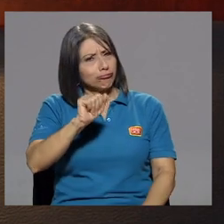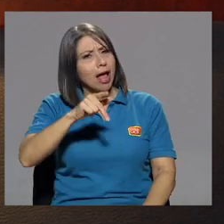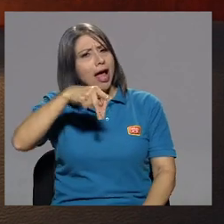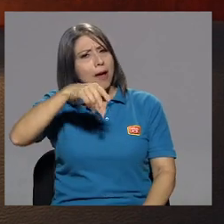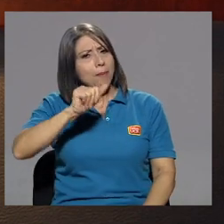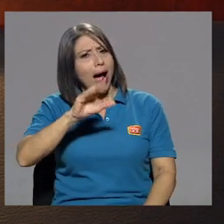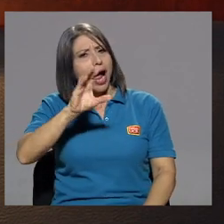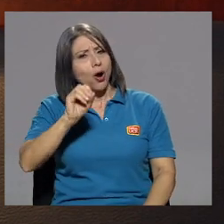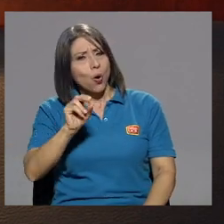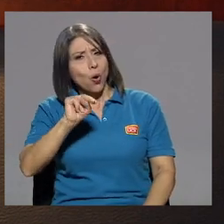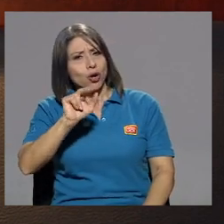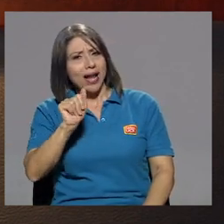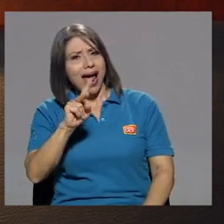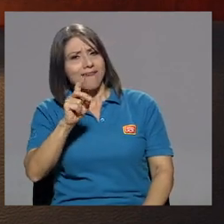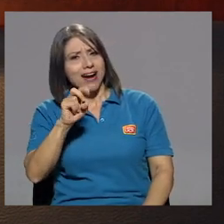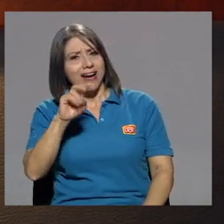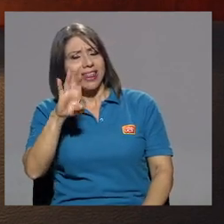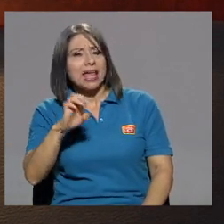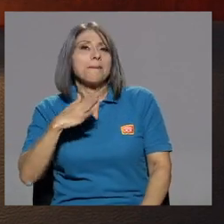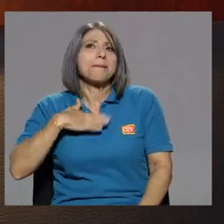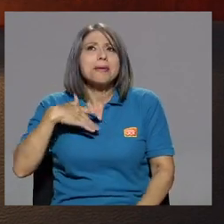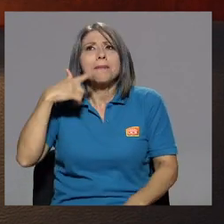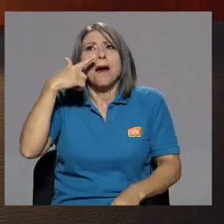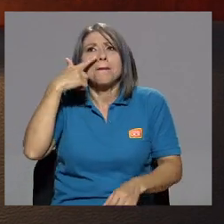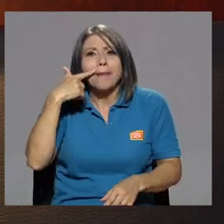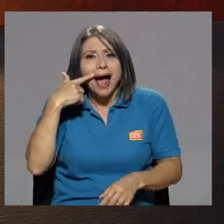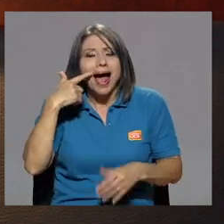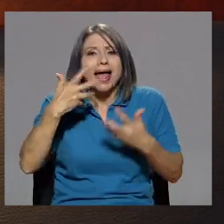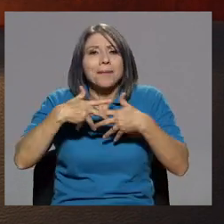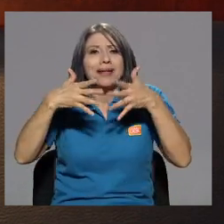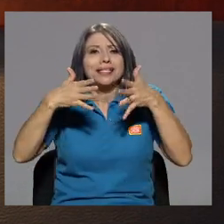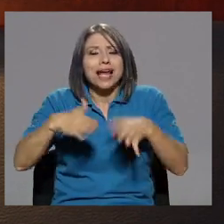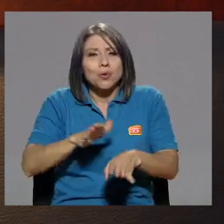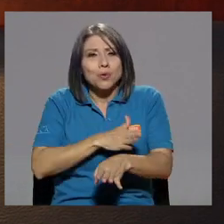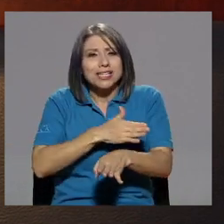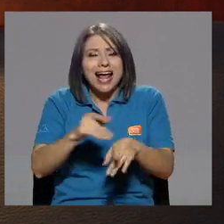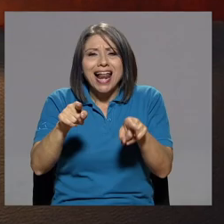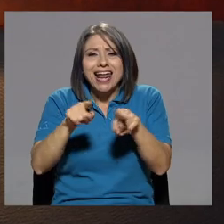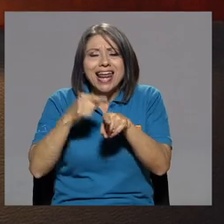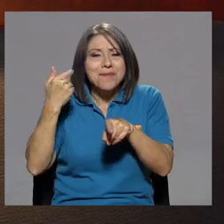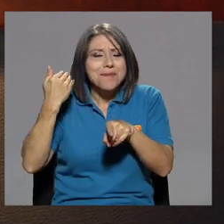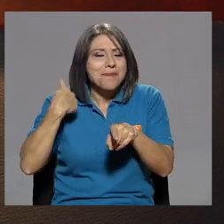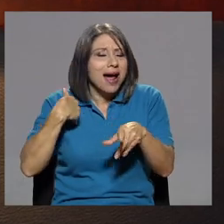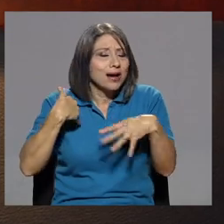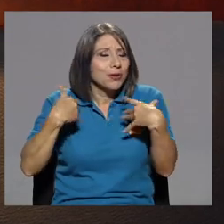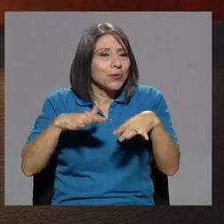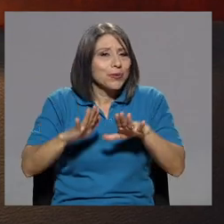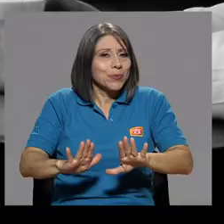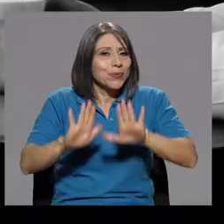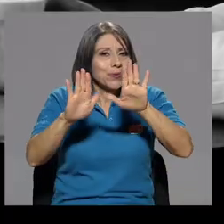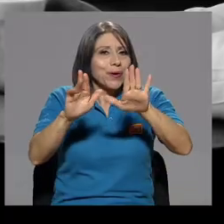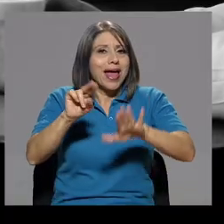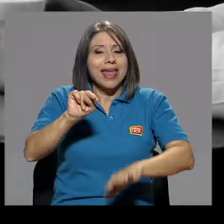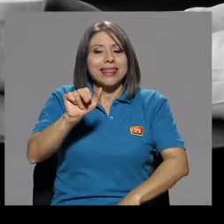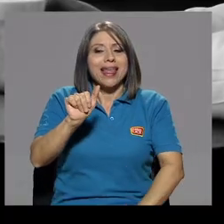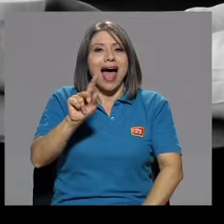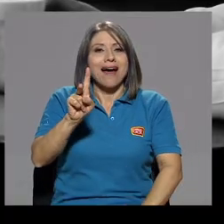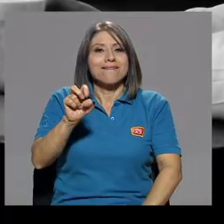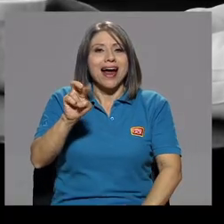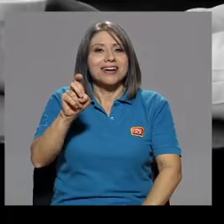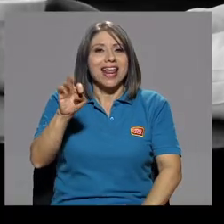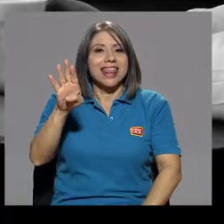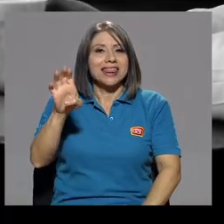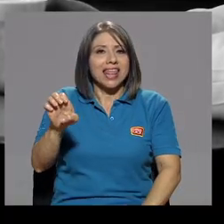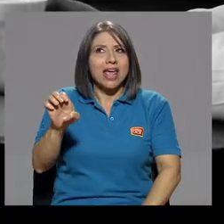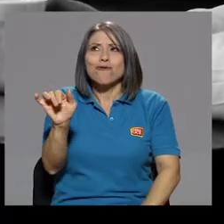musical. Y empresario de la par también, ¿verdad? Sí, hermano, fue algo increíble. Navarrete fue conmigo como